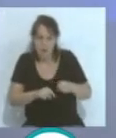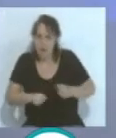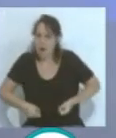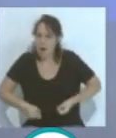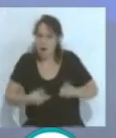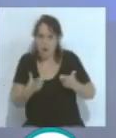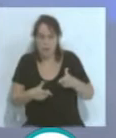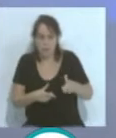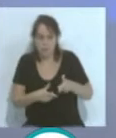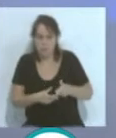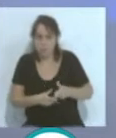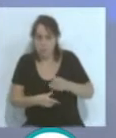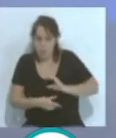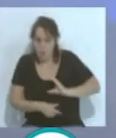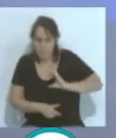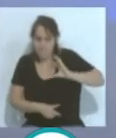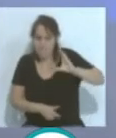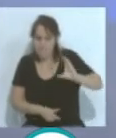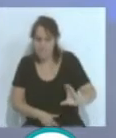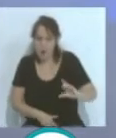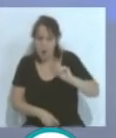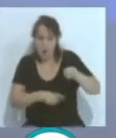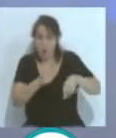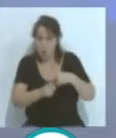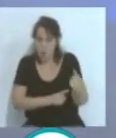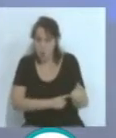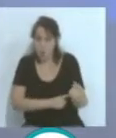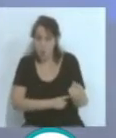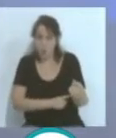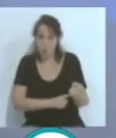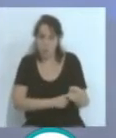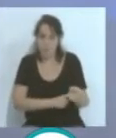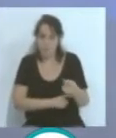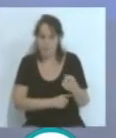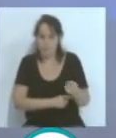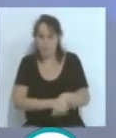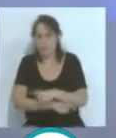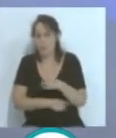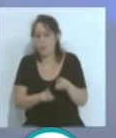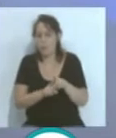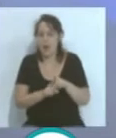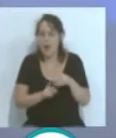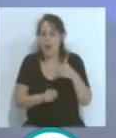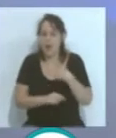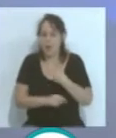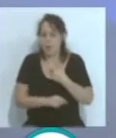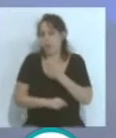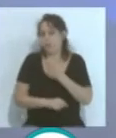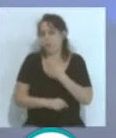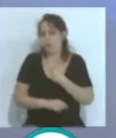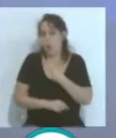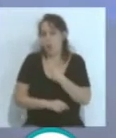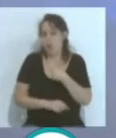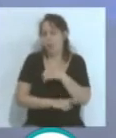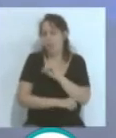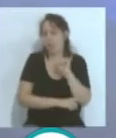una considerable cantidad de dinero que luego tenga ese pasotismo, entre comillas. No sé, no conozco